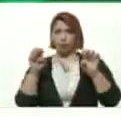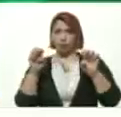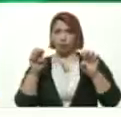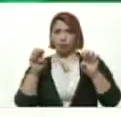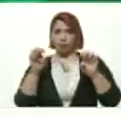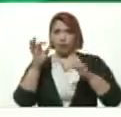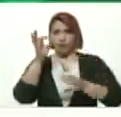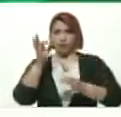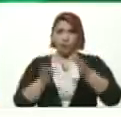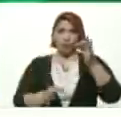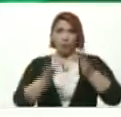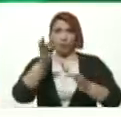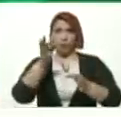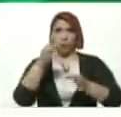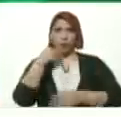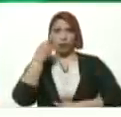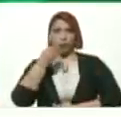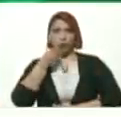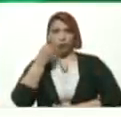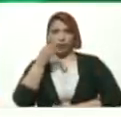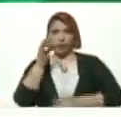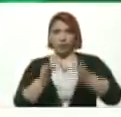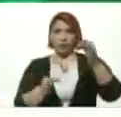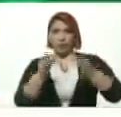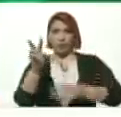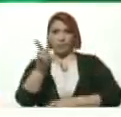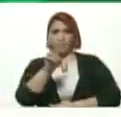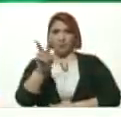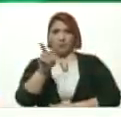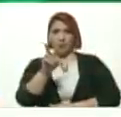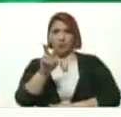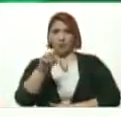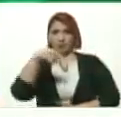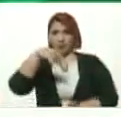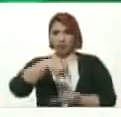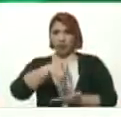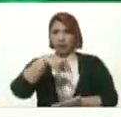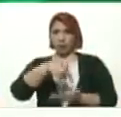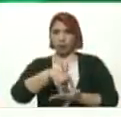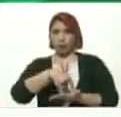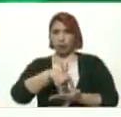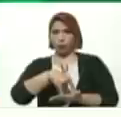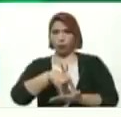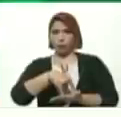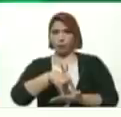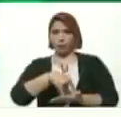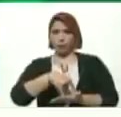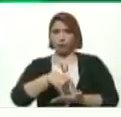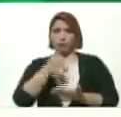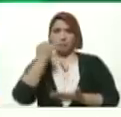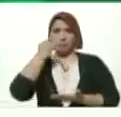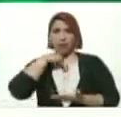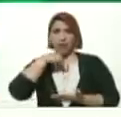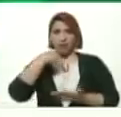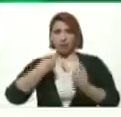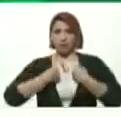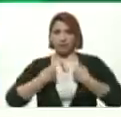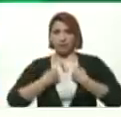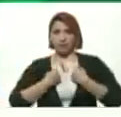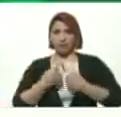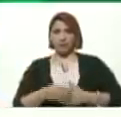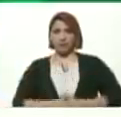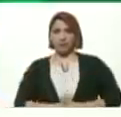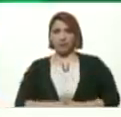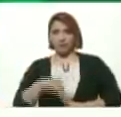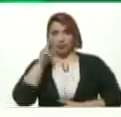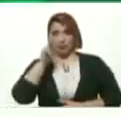abogada Joven Abogada Venezolana Carabobeña Valenciana Se trata De